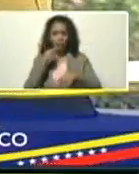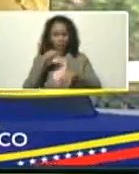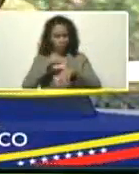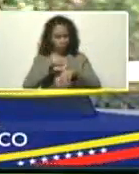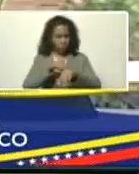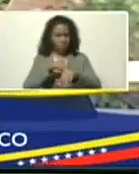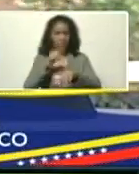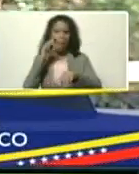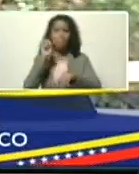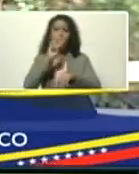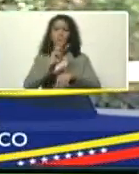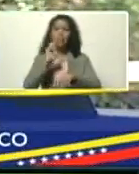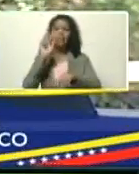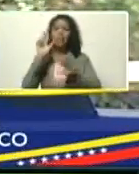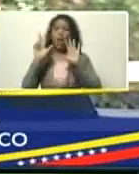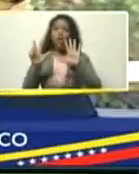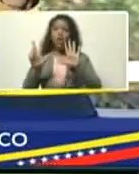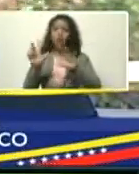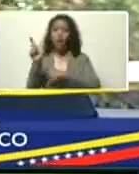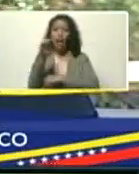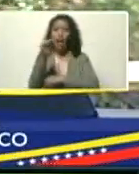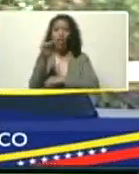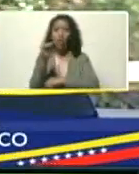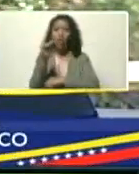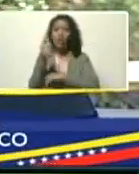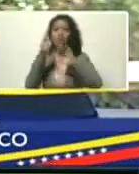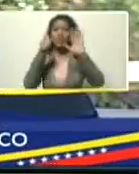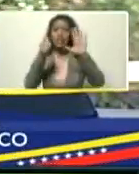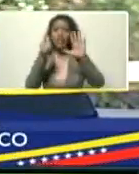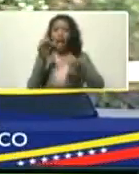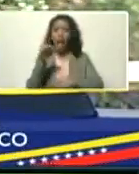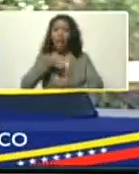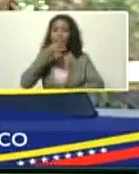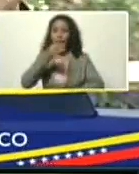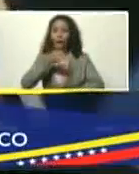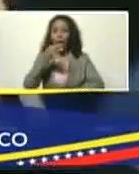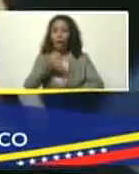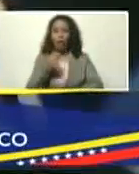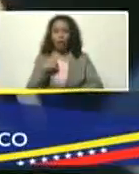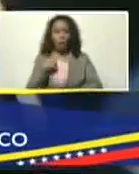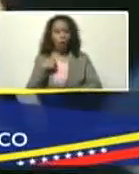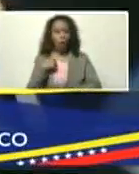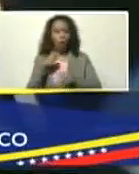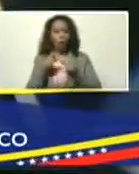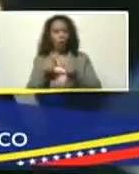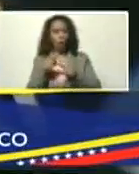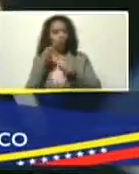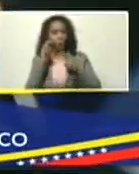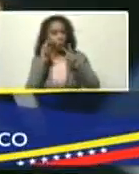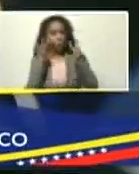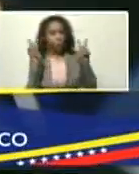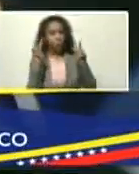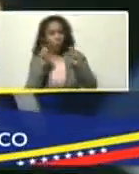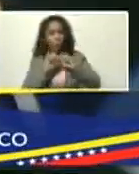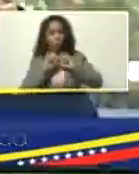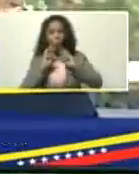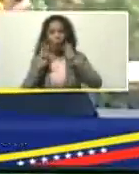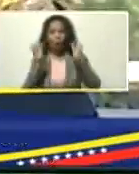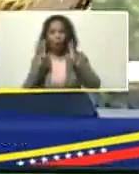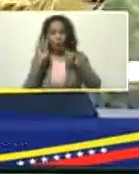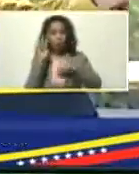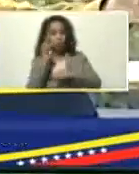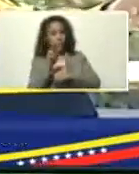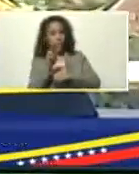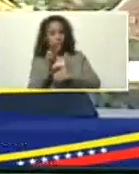temperatura a 28 grados, 6 de la tarde, yo quedé, bueno, pasó de